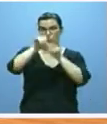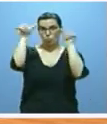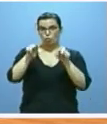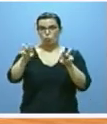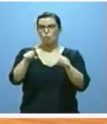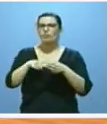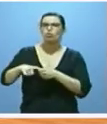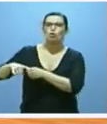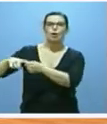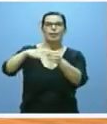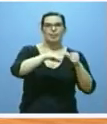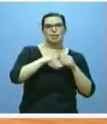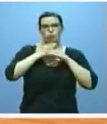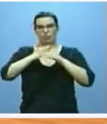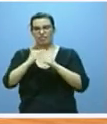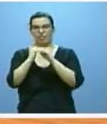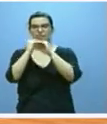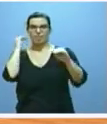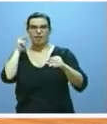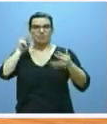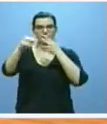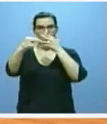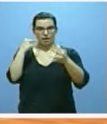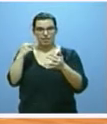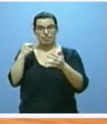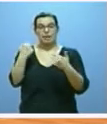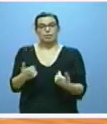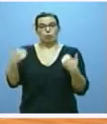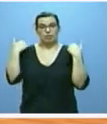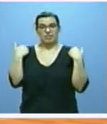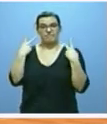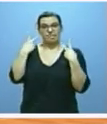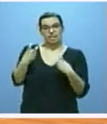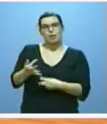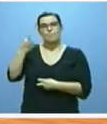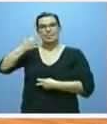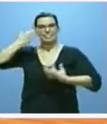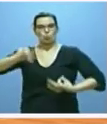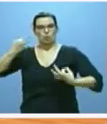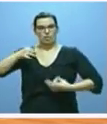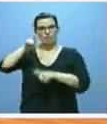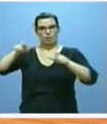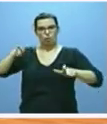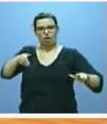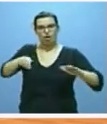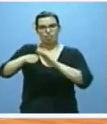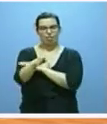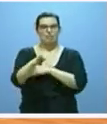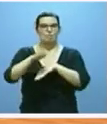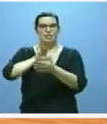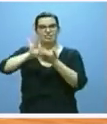solidaridad, suficiencia, equidad, transparencia, corresponsabilidad fiscal y garantía de acceso de los ciudadanos a los servicios públicos